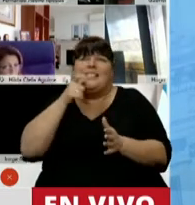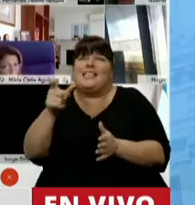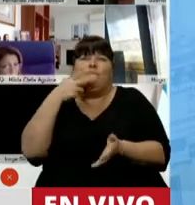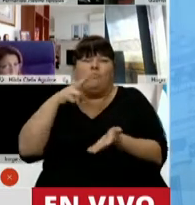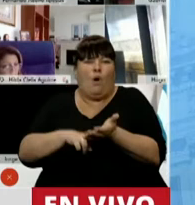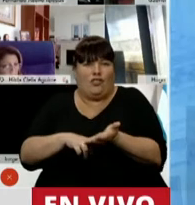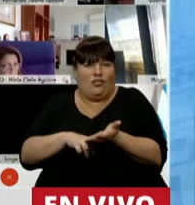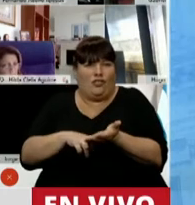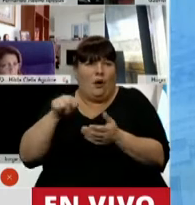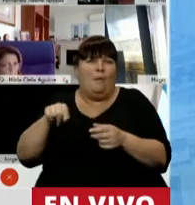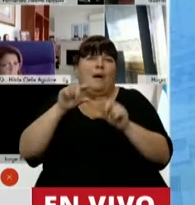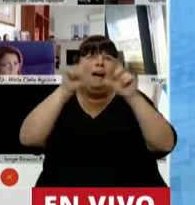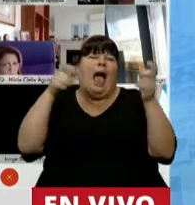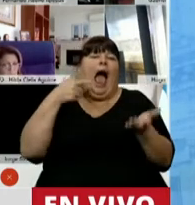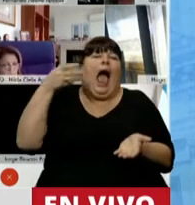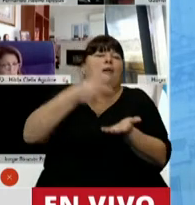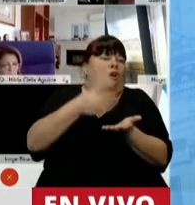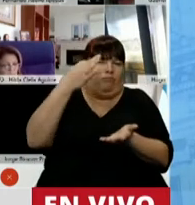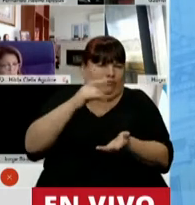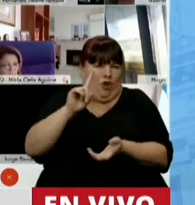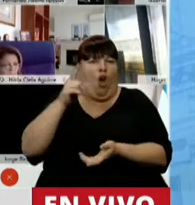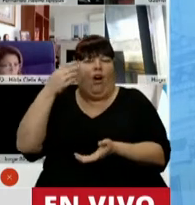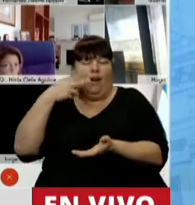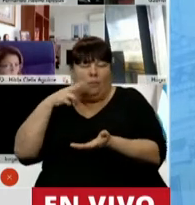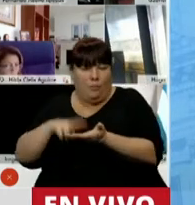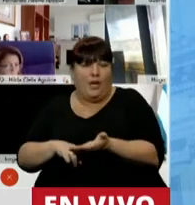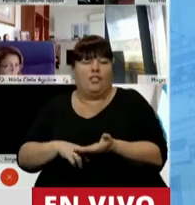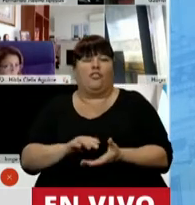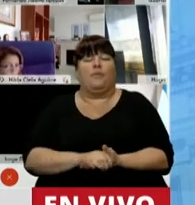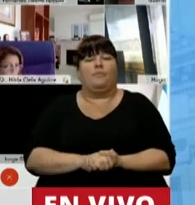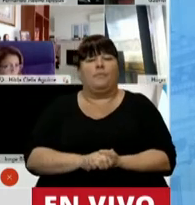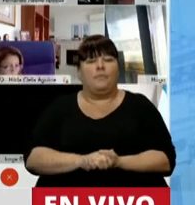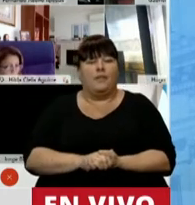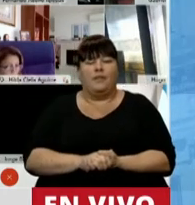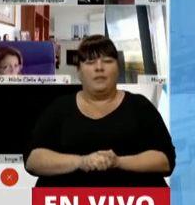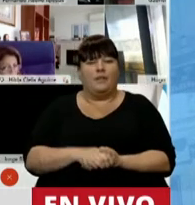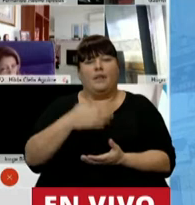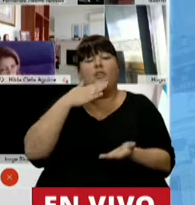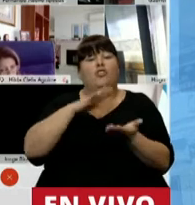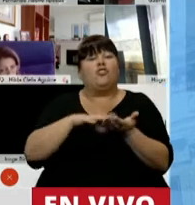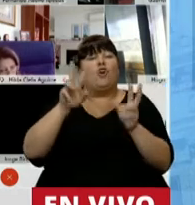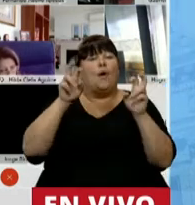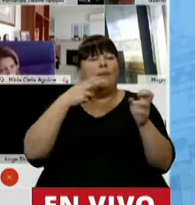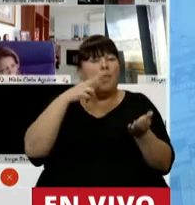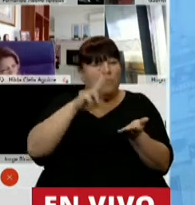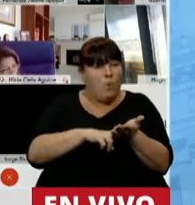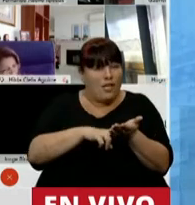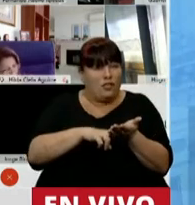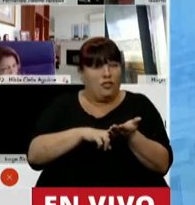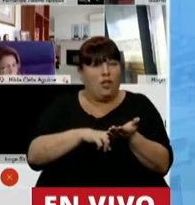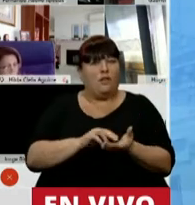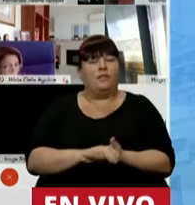de este pretendido aporte. El principio de legalidad, señor presidente, en materia tributaria tiene